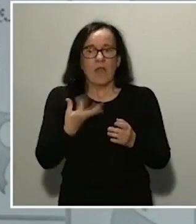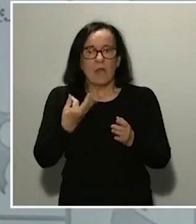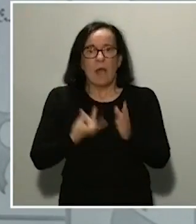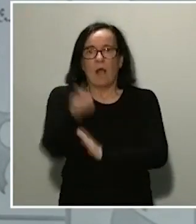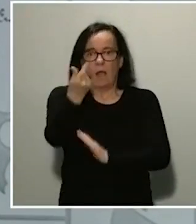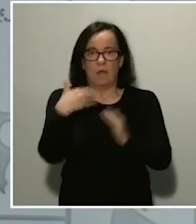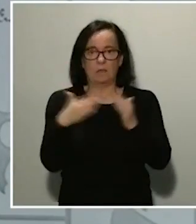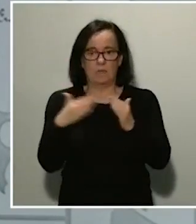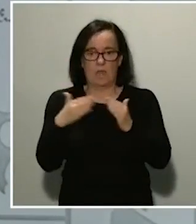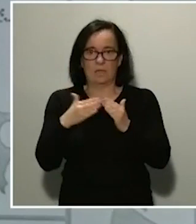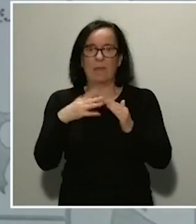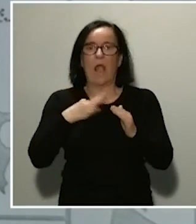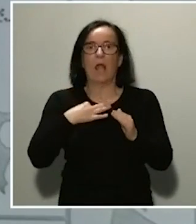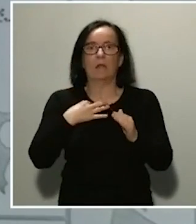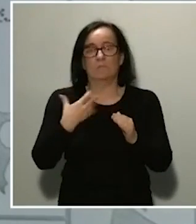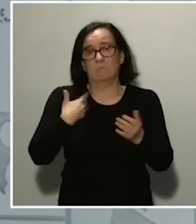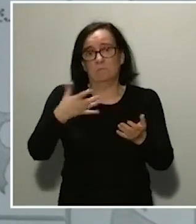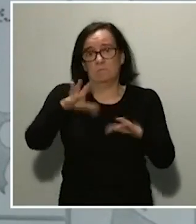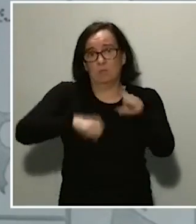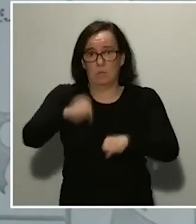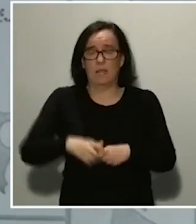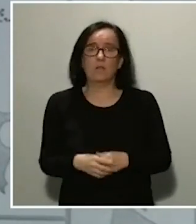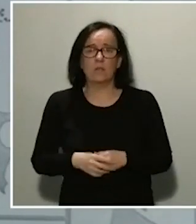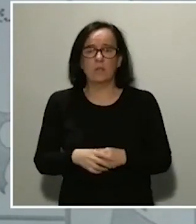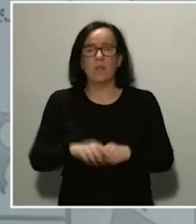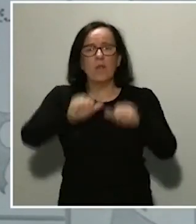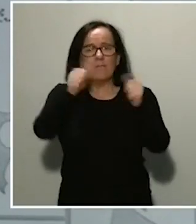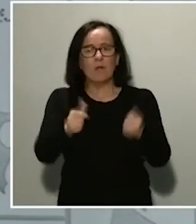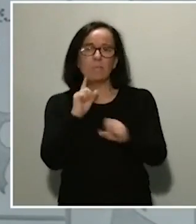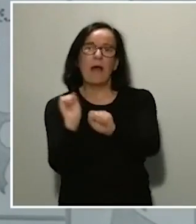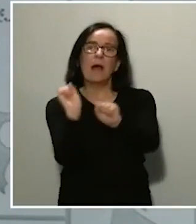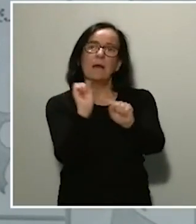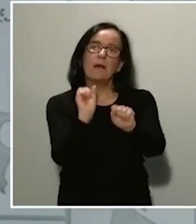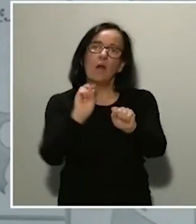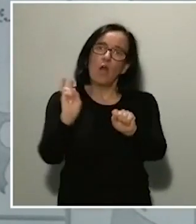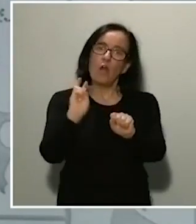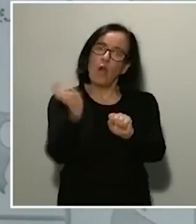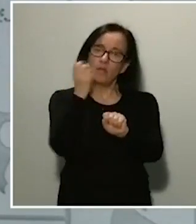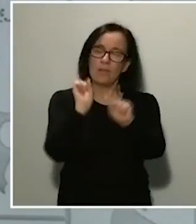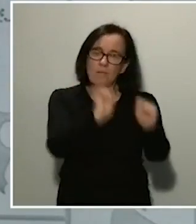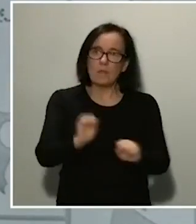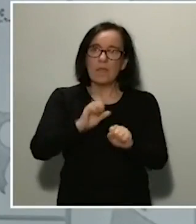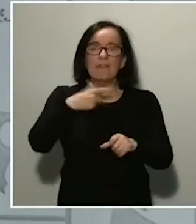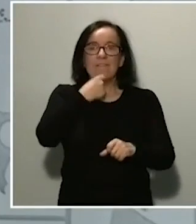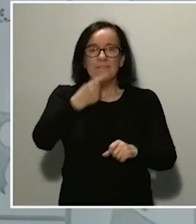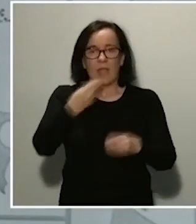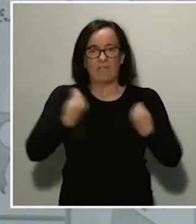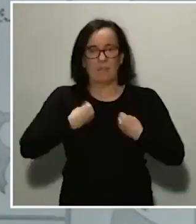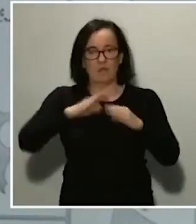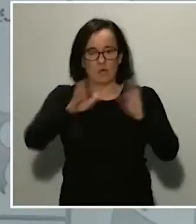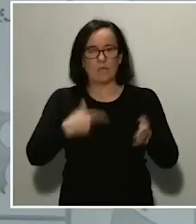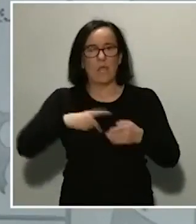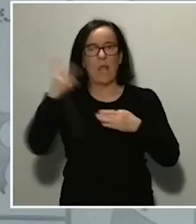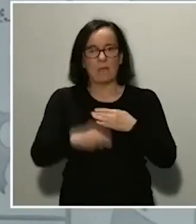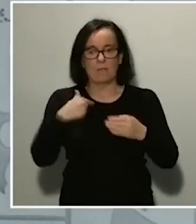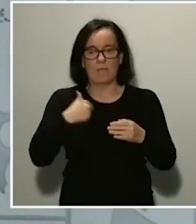para obtenerlos. Es una manera más de protegerles, facilitándoles la vida en su casa y evitando que tengan que salir de su